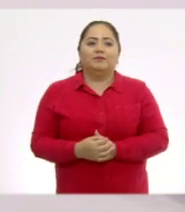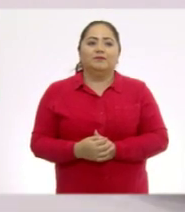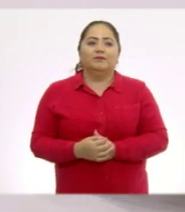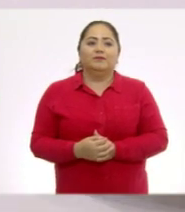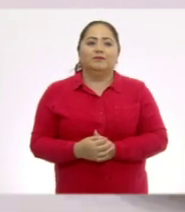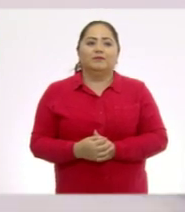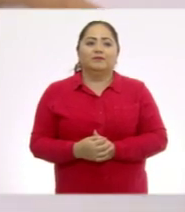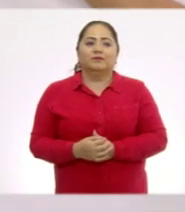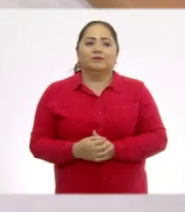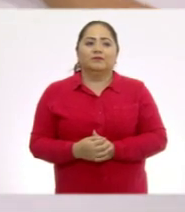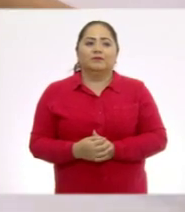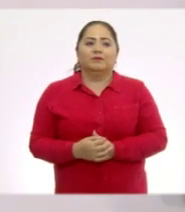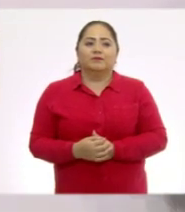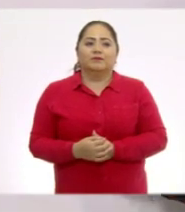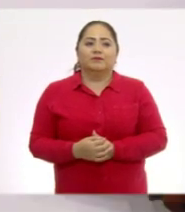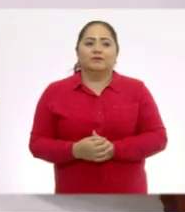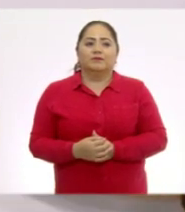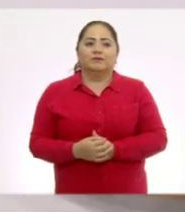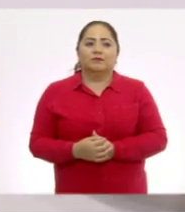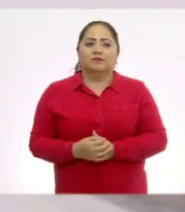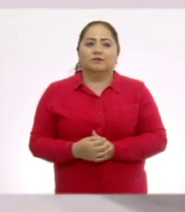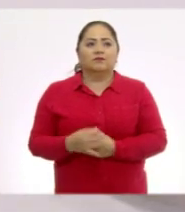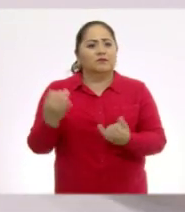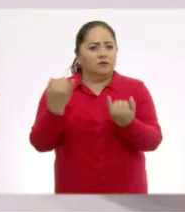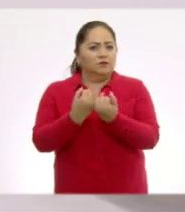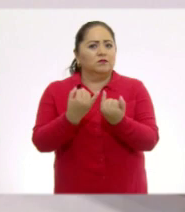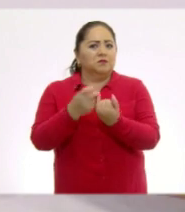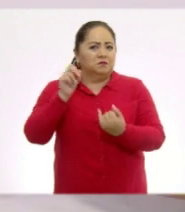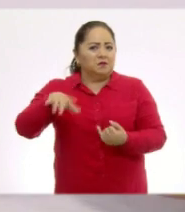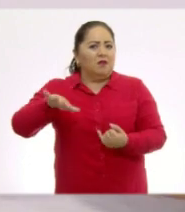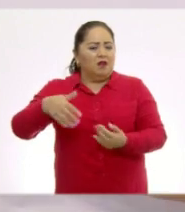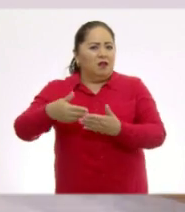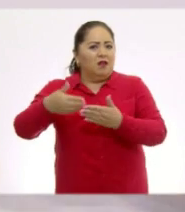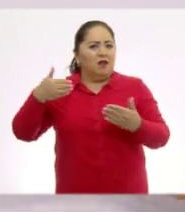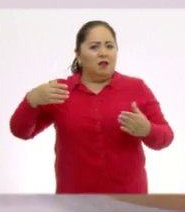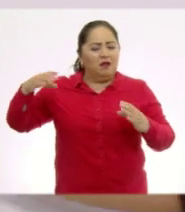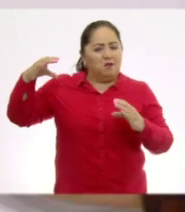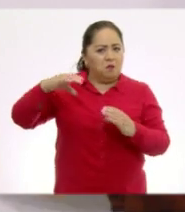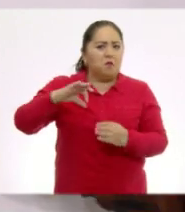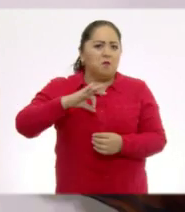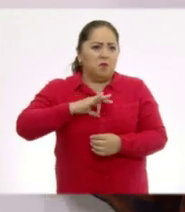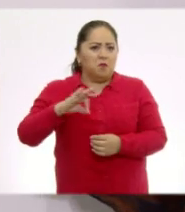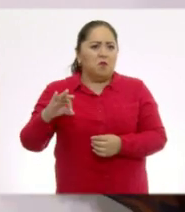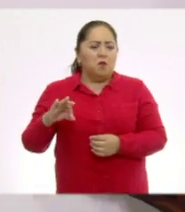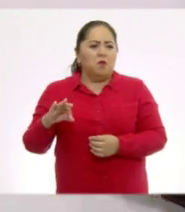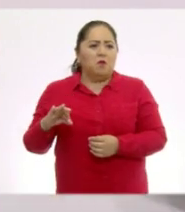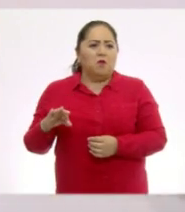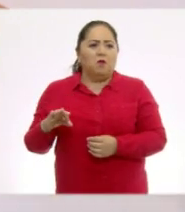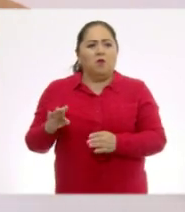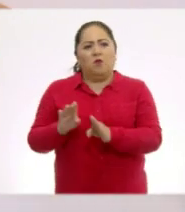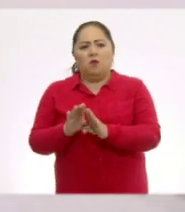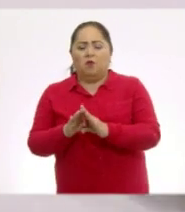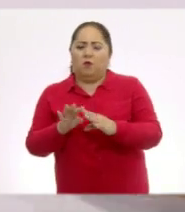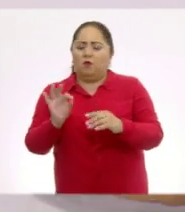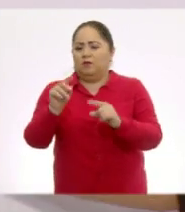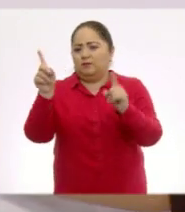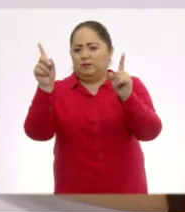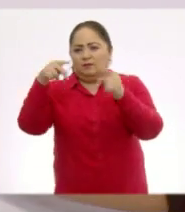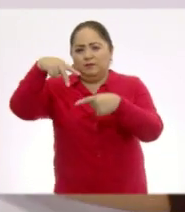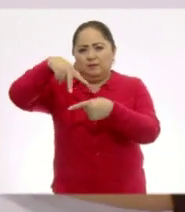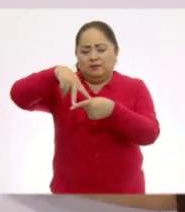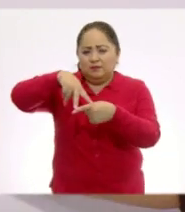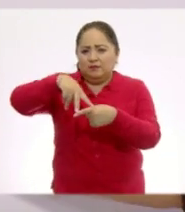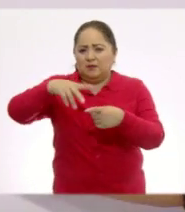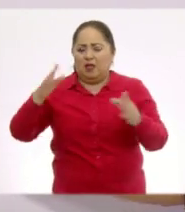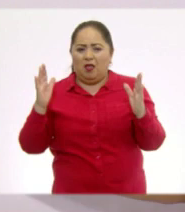ser... Esta podría ser tal vez un romboide también. Un romboide. Oigan, ¿y si fuera solamente un triángulo? Un